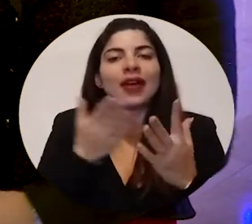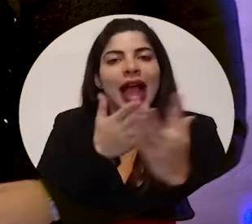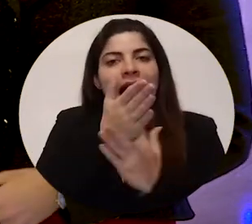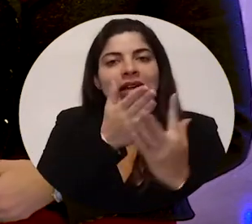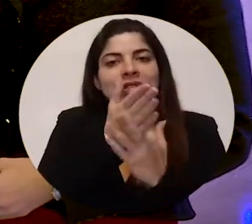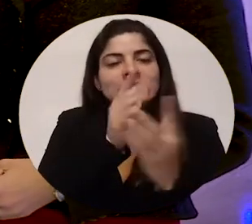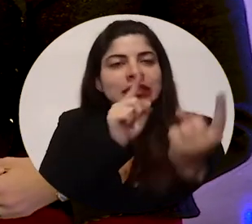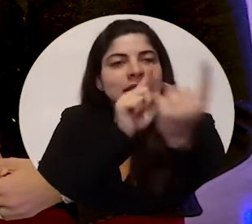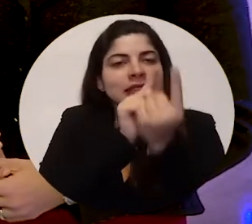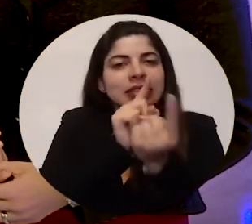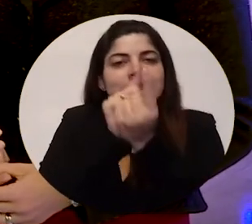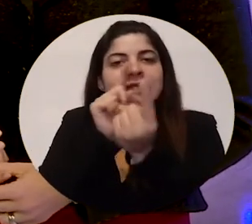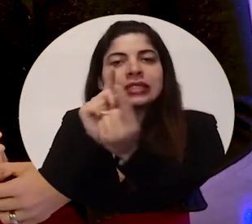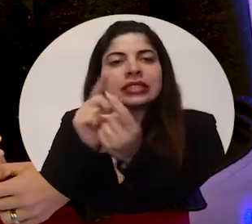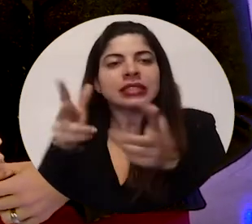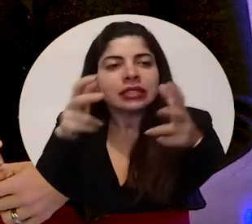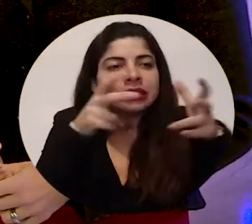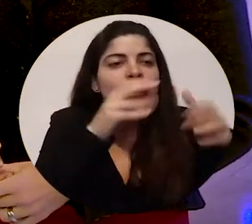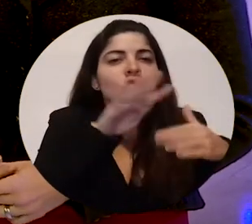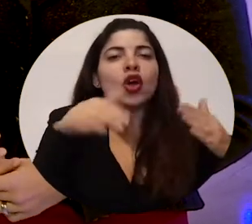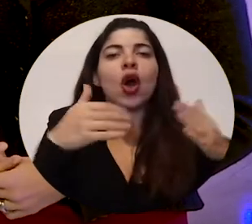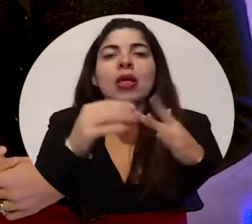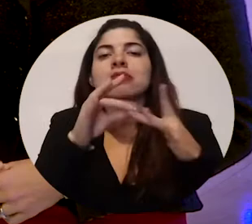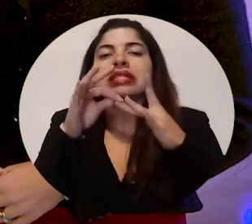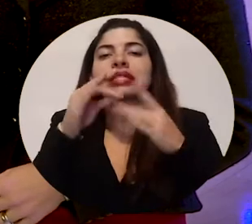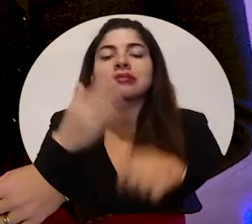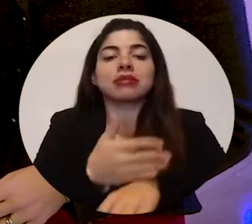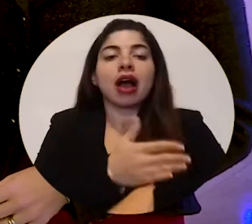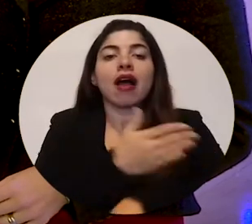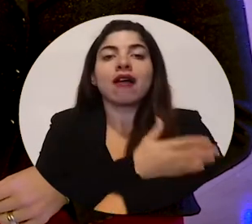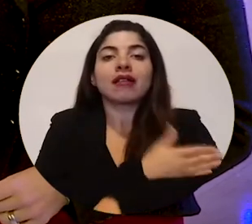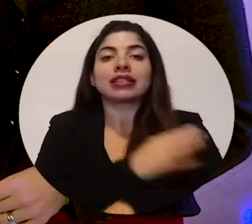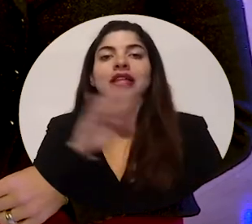¿Qué es la IV Revolución Industrial?